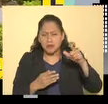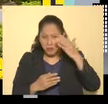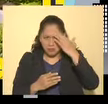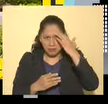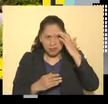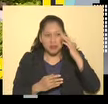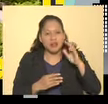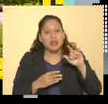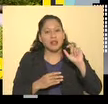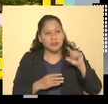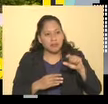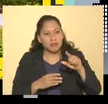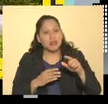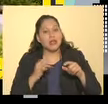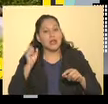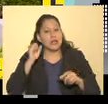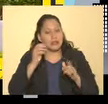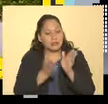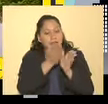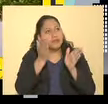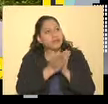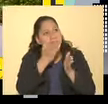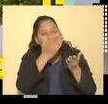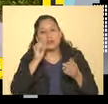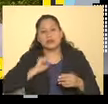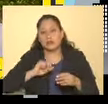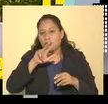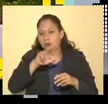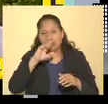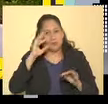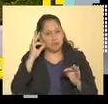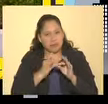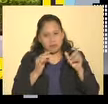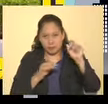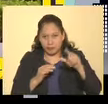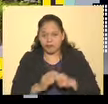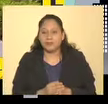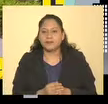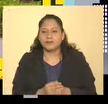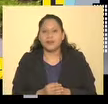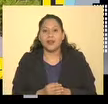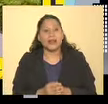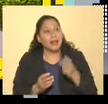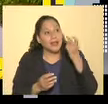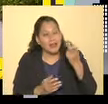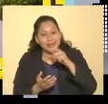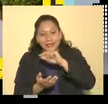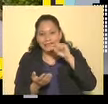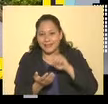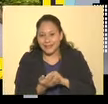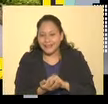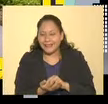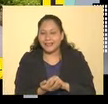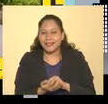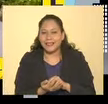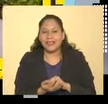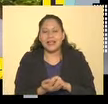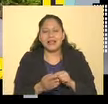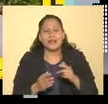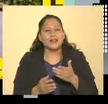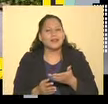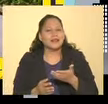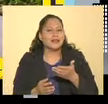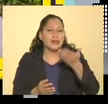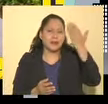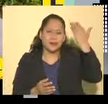fue terminado en el siglo XVIII. Pero también, ¿qué creen? Este lugar tiene hitos de